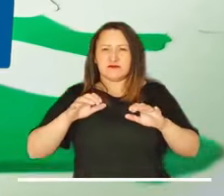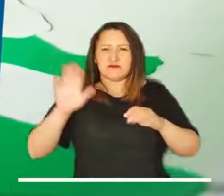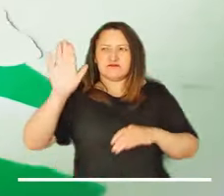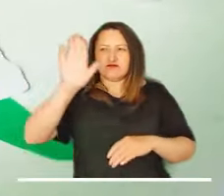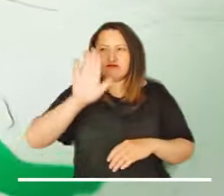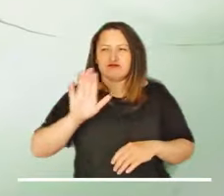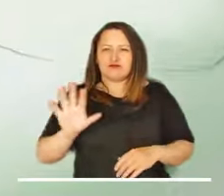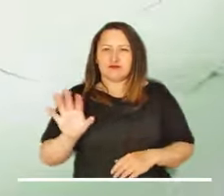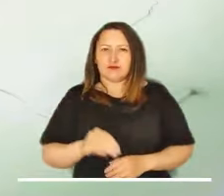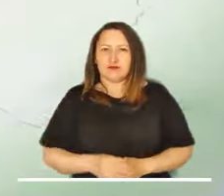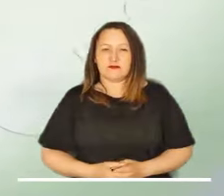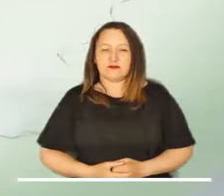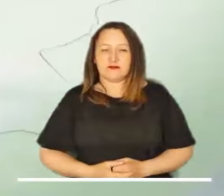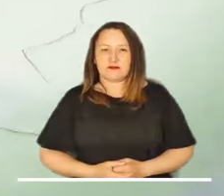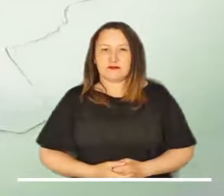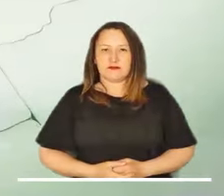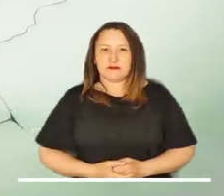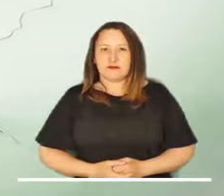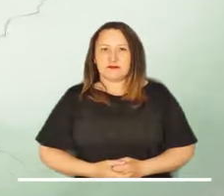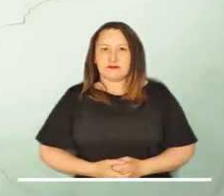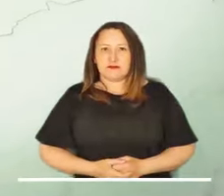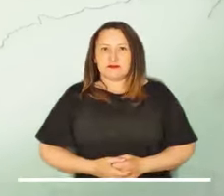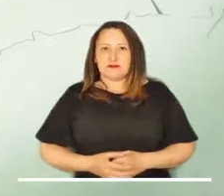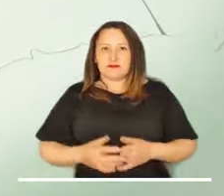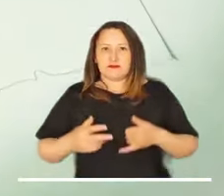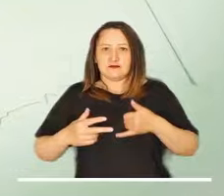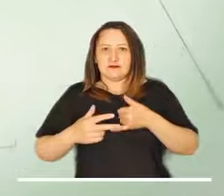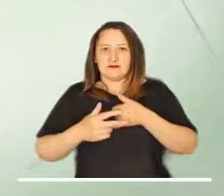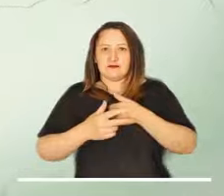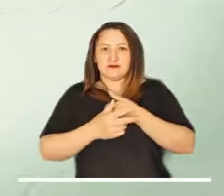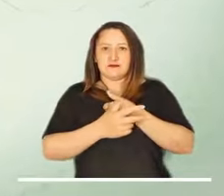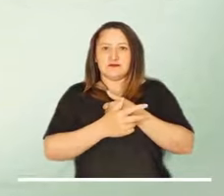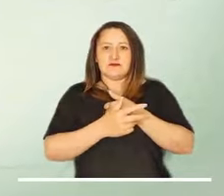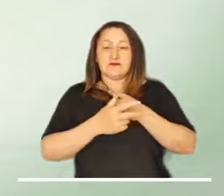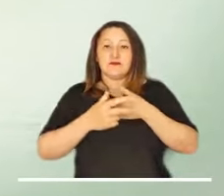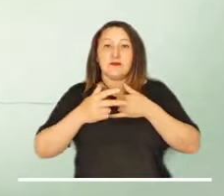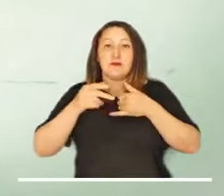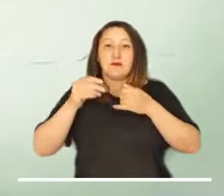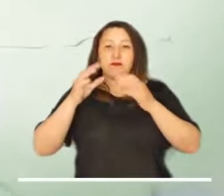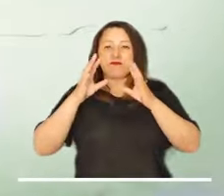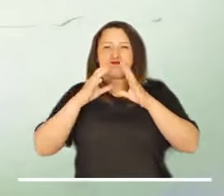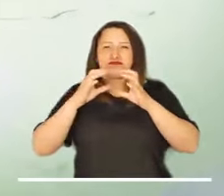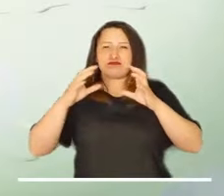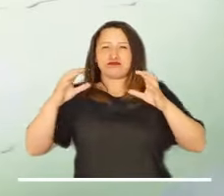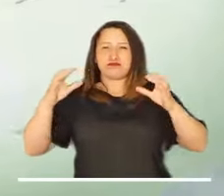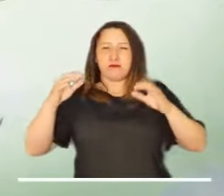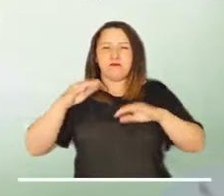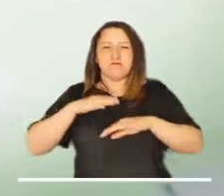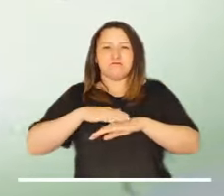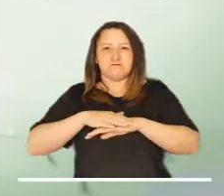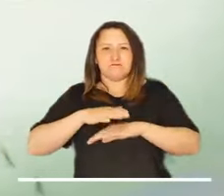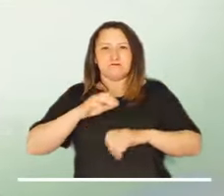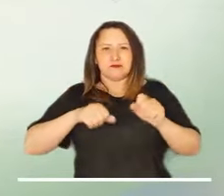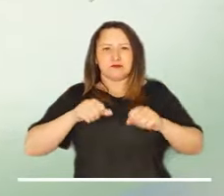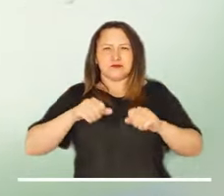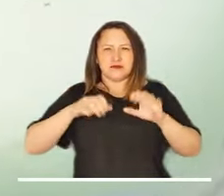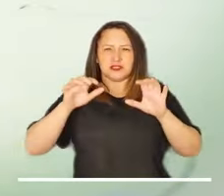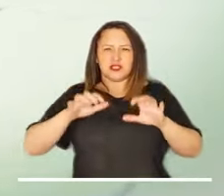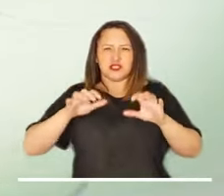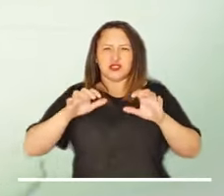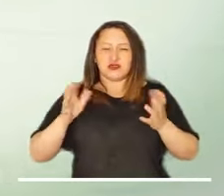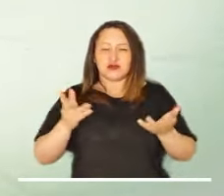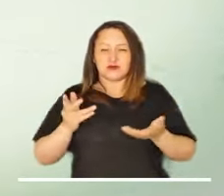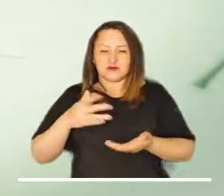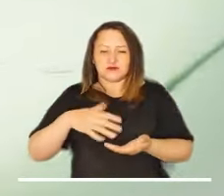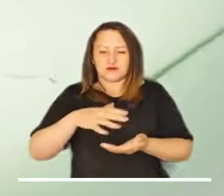agua en todos sus departamentos. Los Andes amanecen con varios nubarrones en el cielo que no permiten